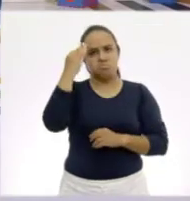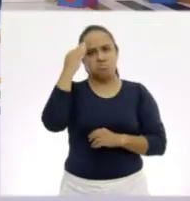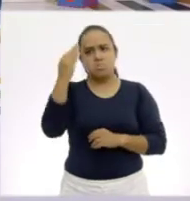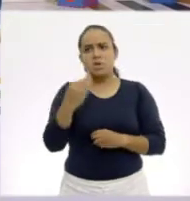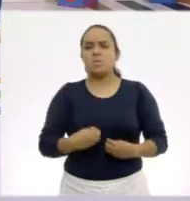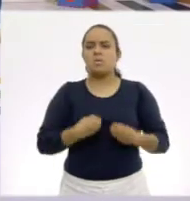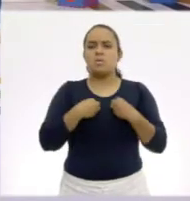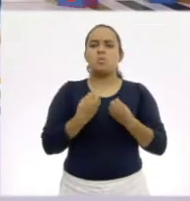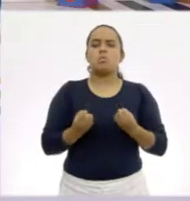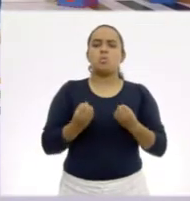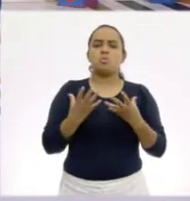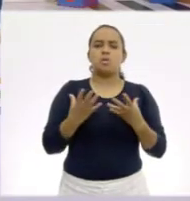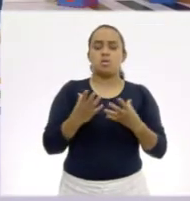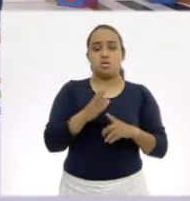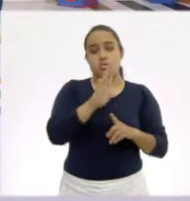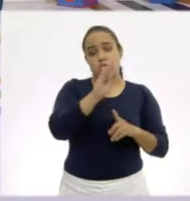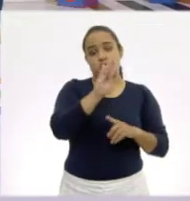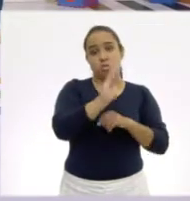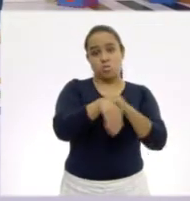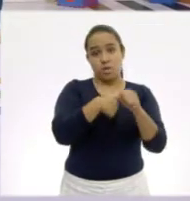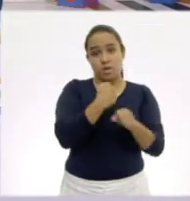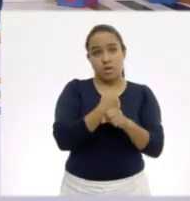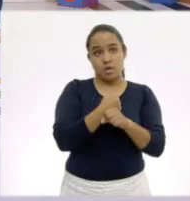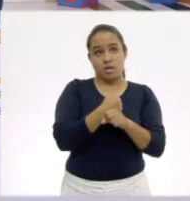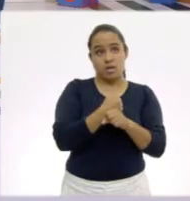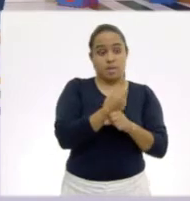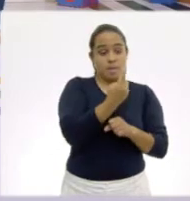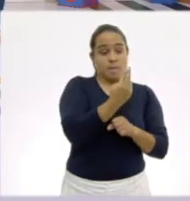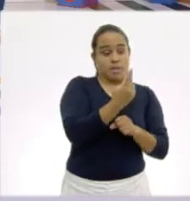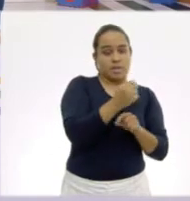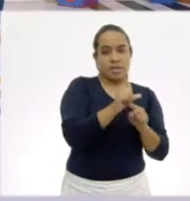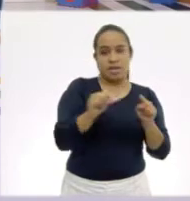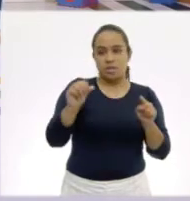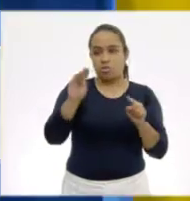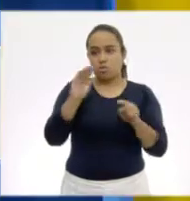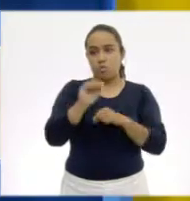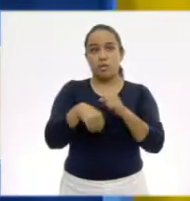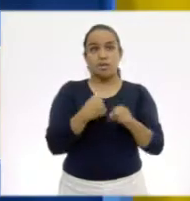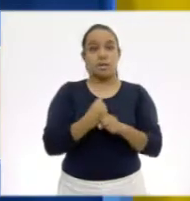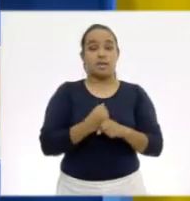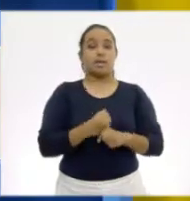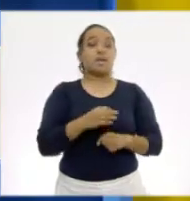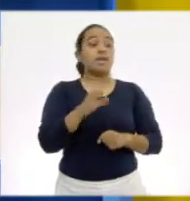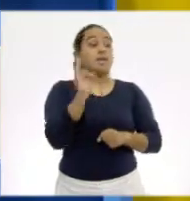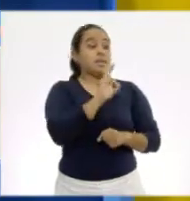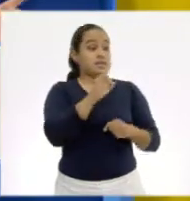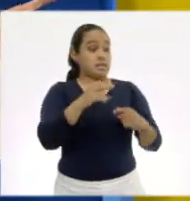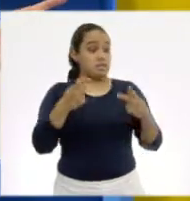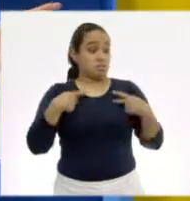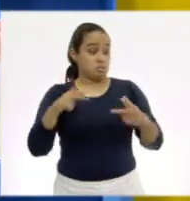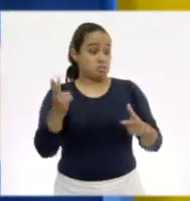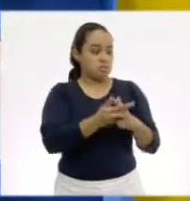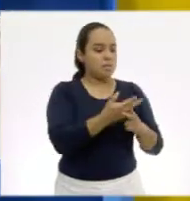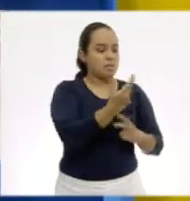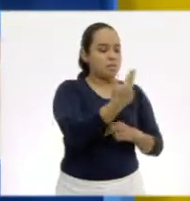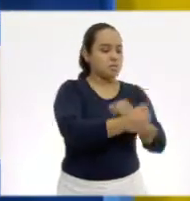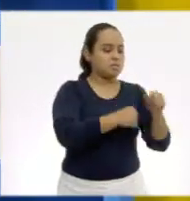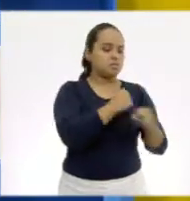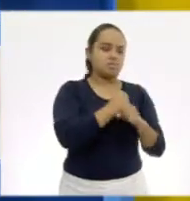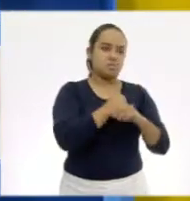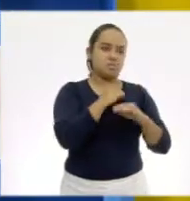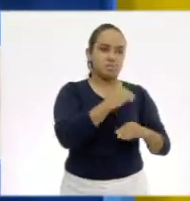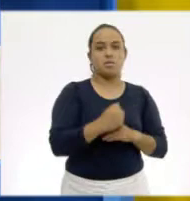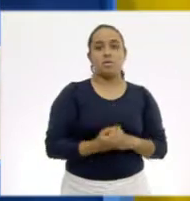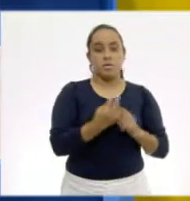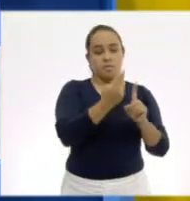90 años a 25. Si eran casadas, podían vivir 25. Entonces, ¿te parece bien que le pongamos